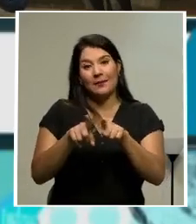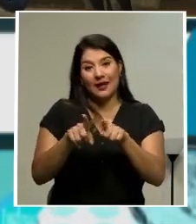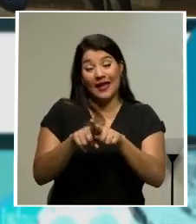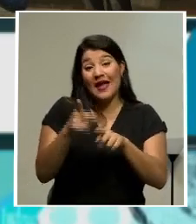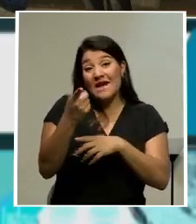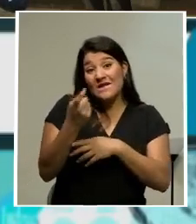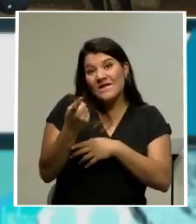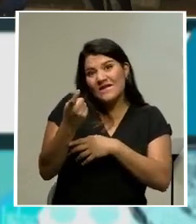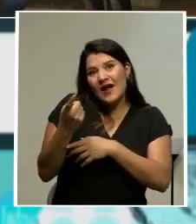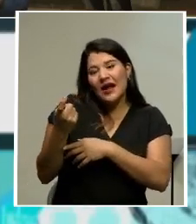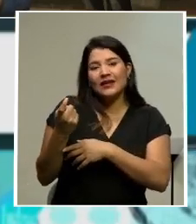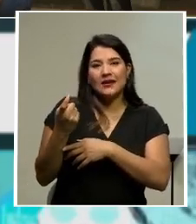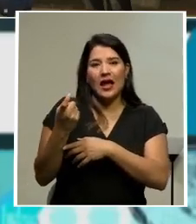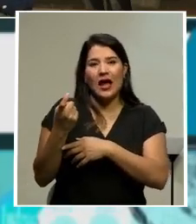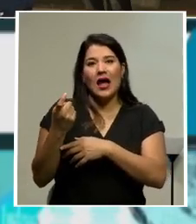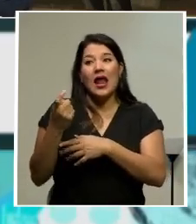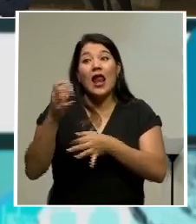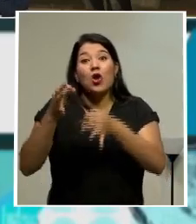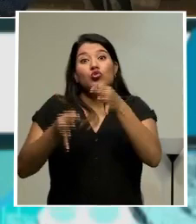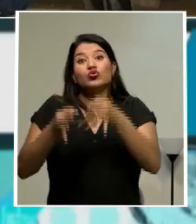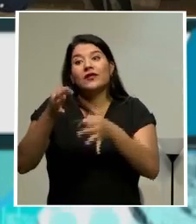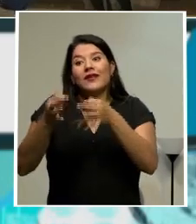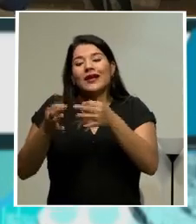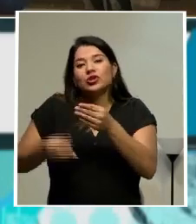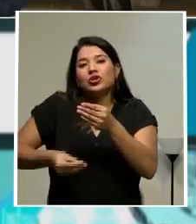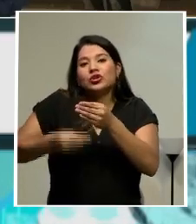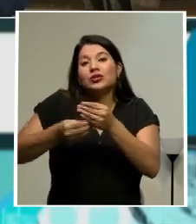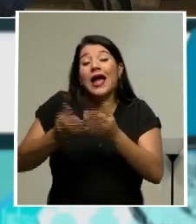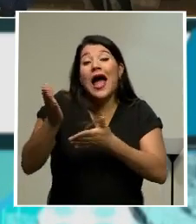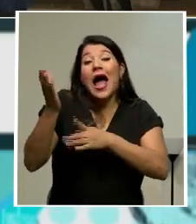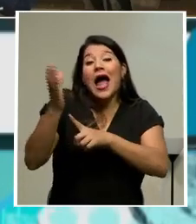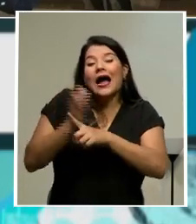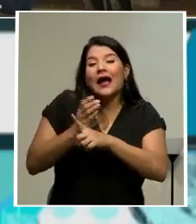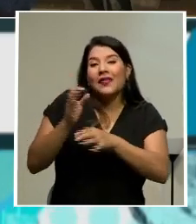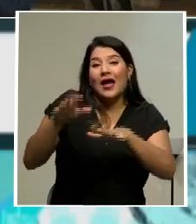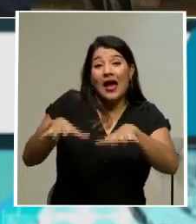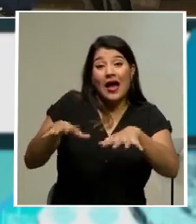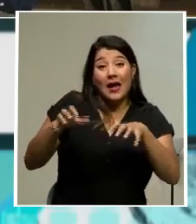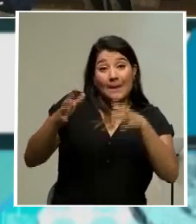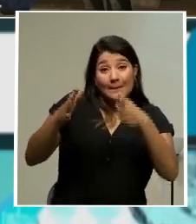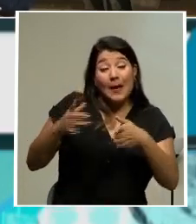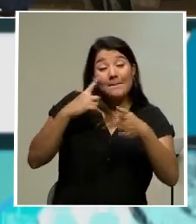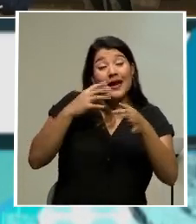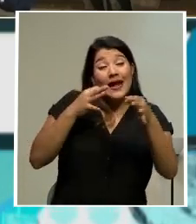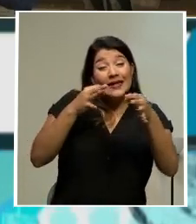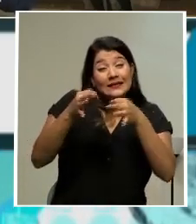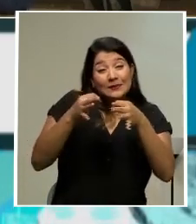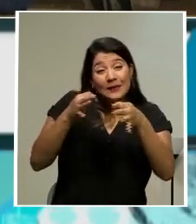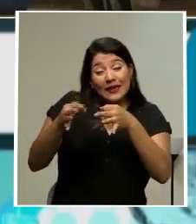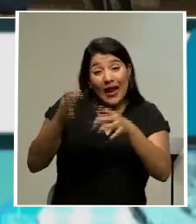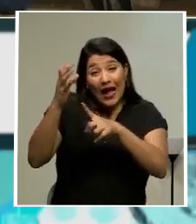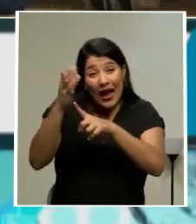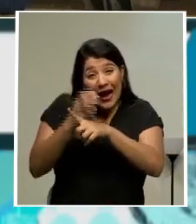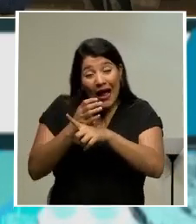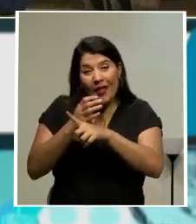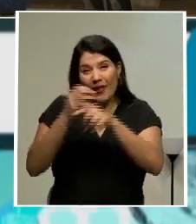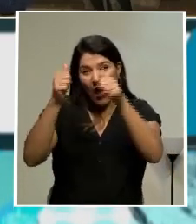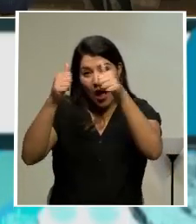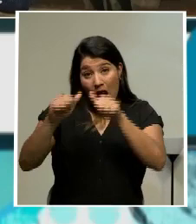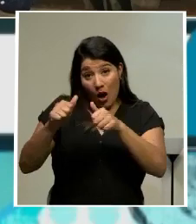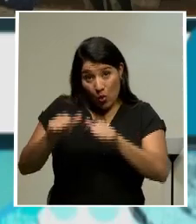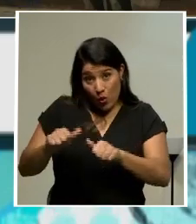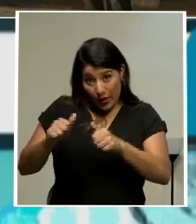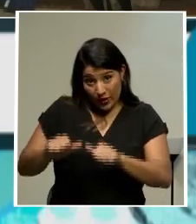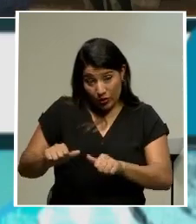razones adicionales que da cada magistrado de explicar cada uno de los puntos. Eso tiene que llegar al presidente